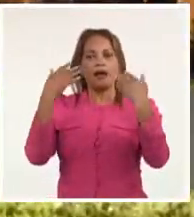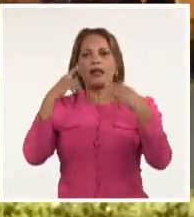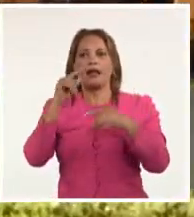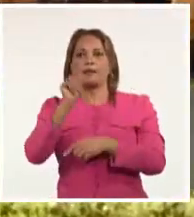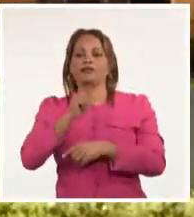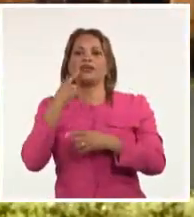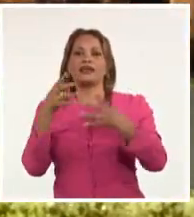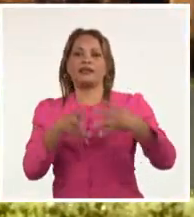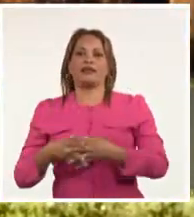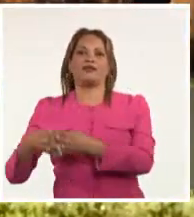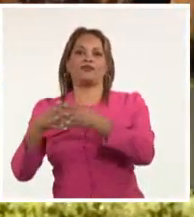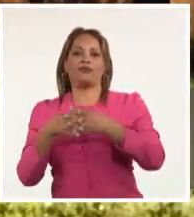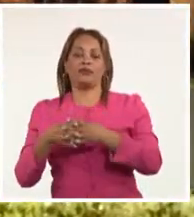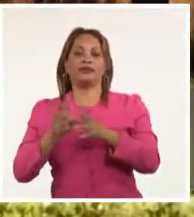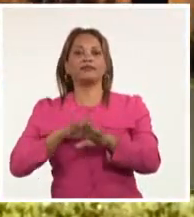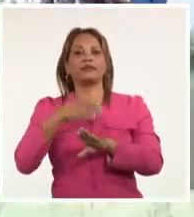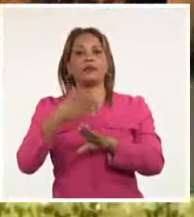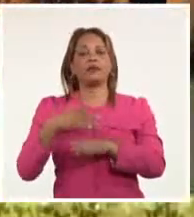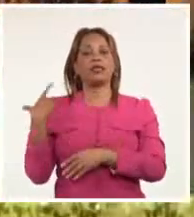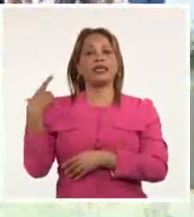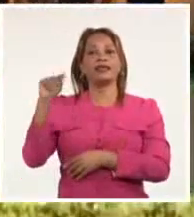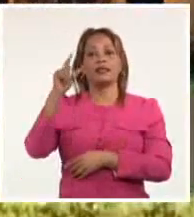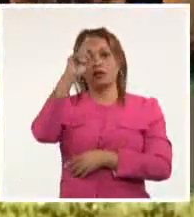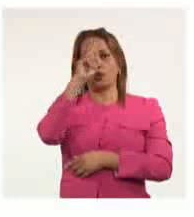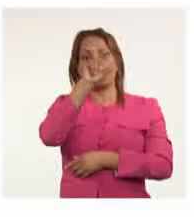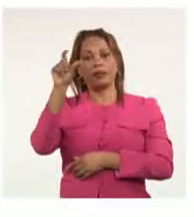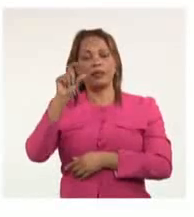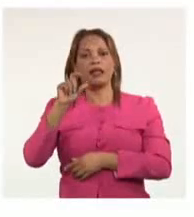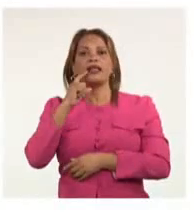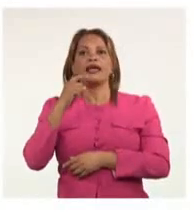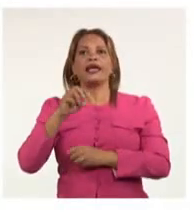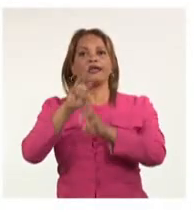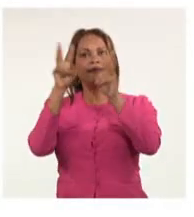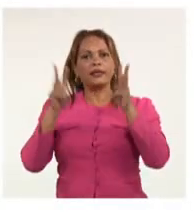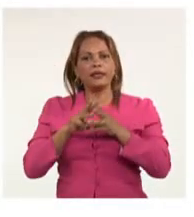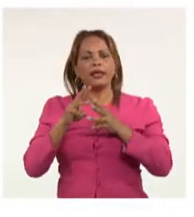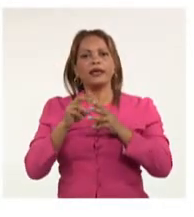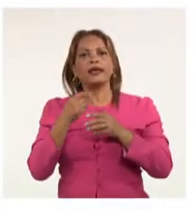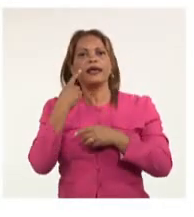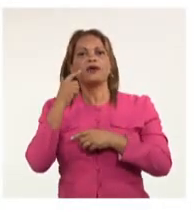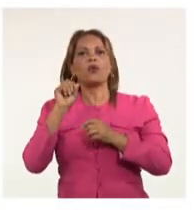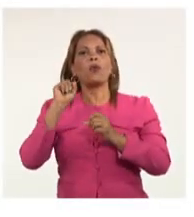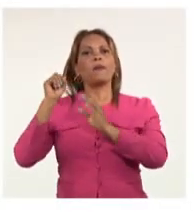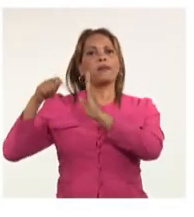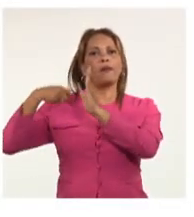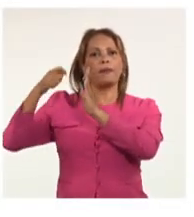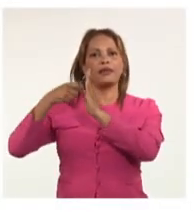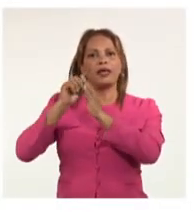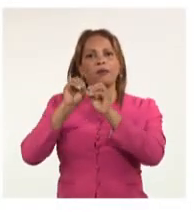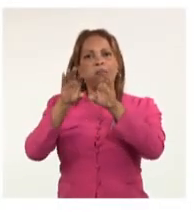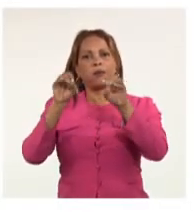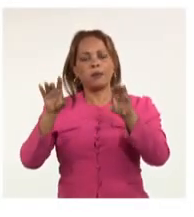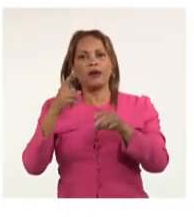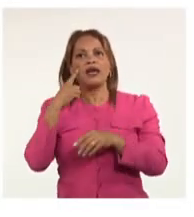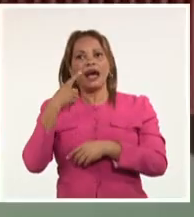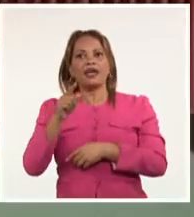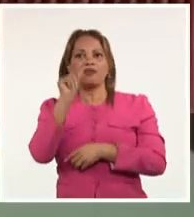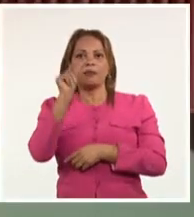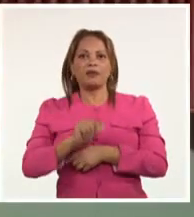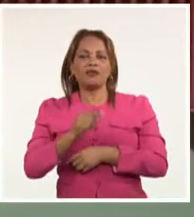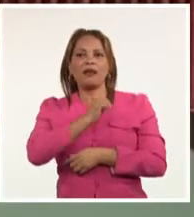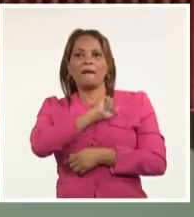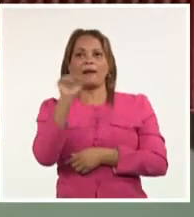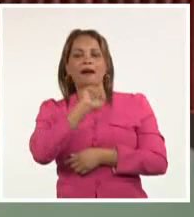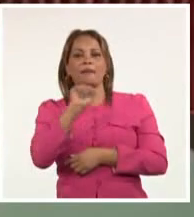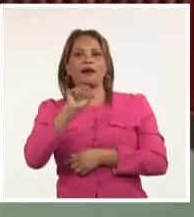Unidos. Luego de salir del hospital, compartió en sus redes un video, en el cual una de sus seguidoras cuestiona la victoria de Luis Ignacio